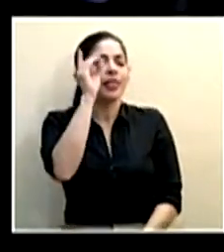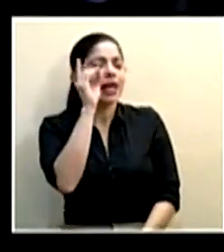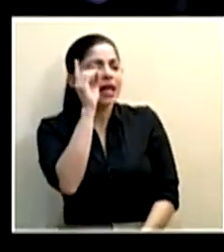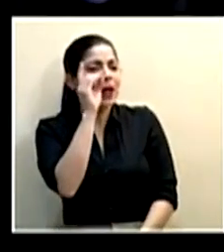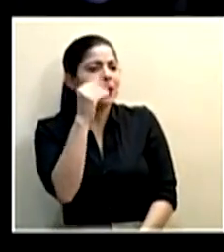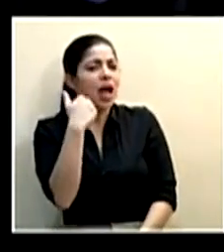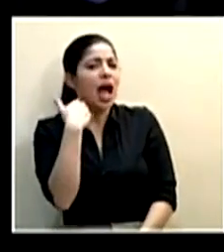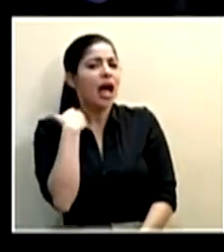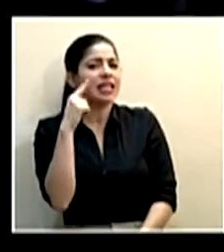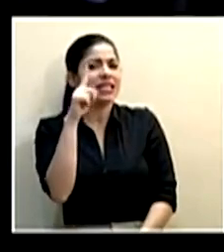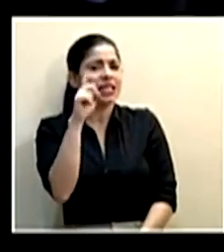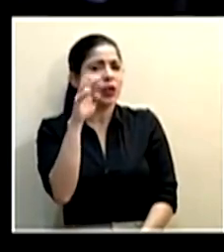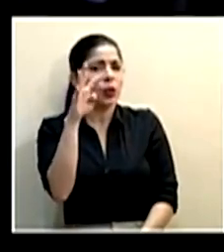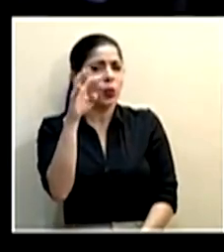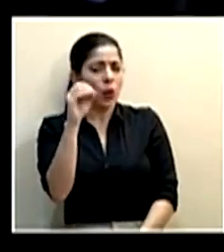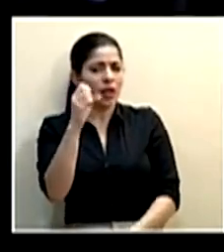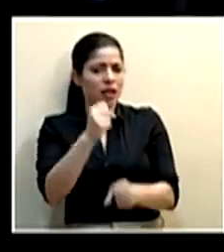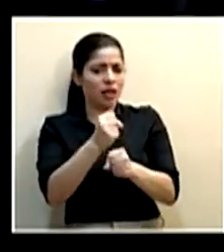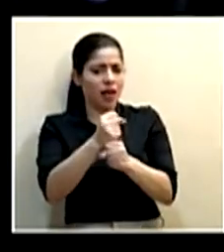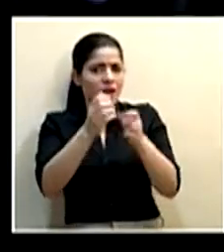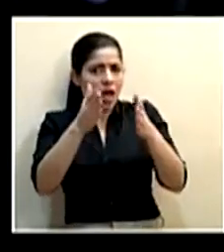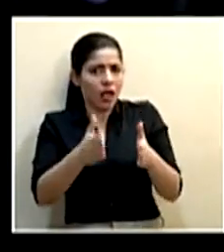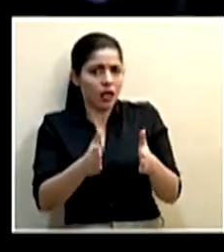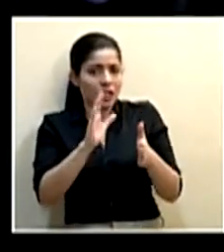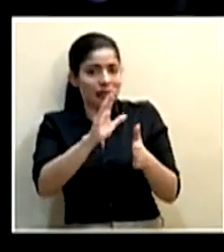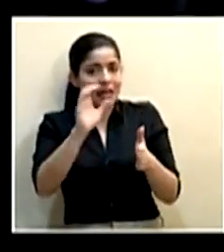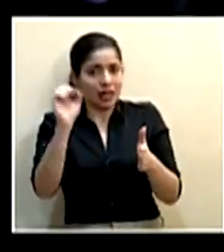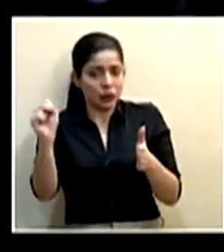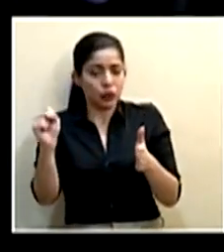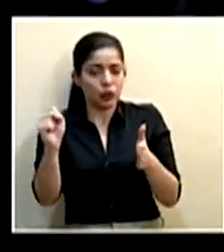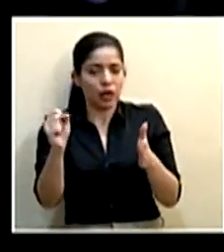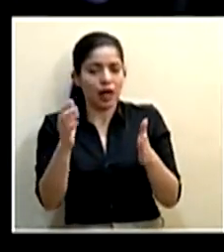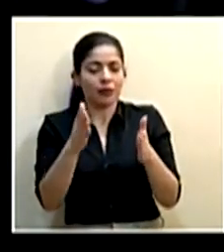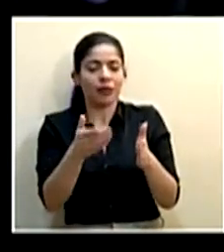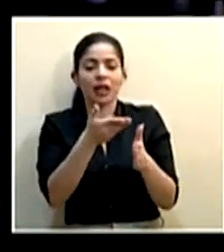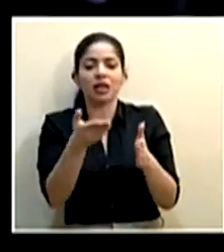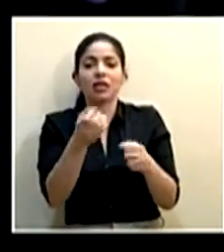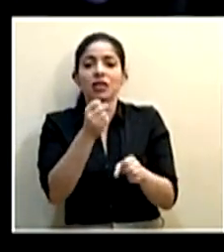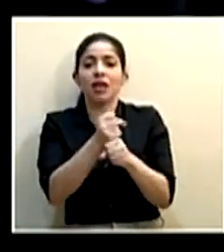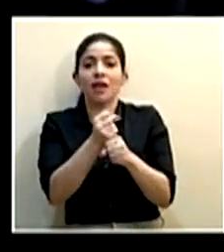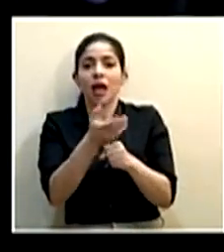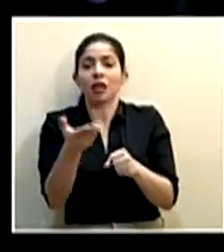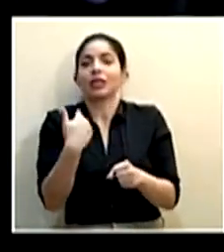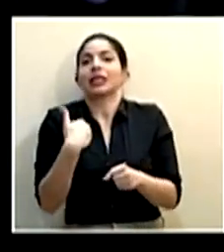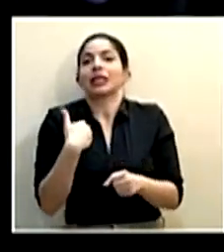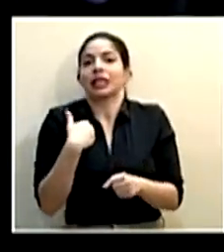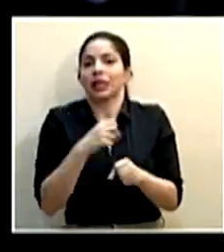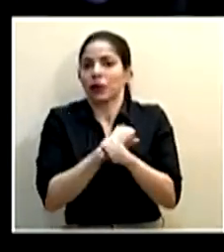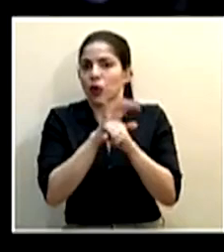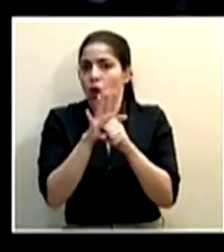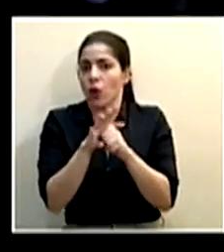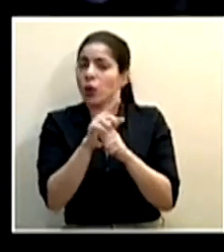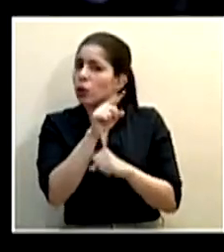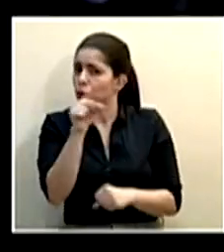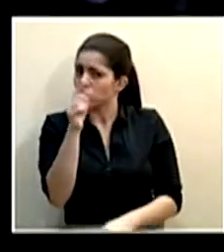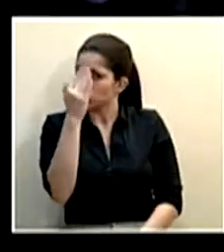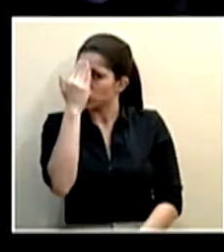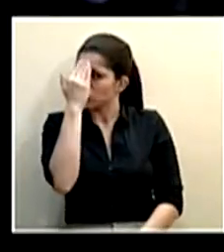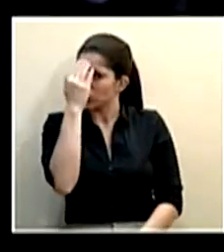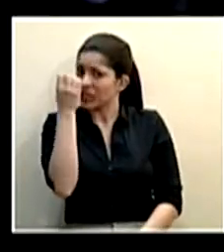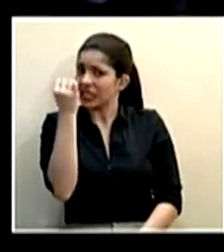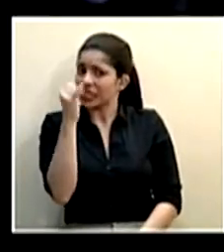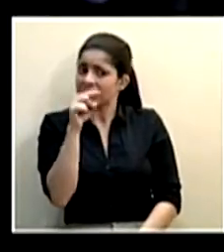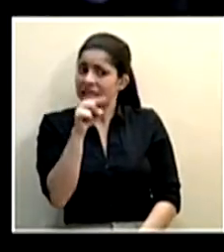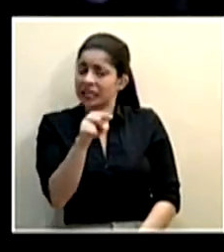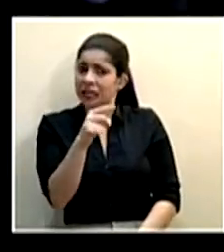Hay 140 funcionarios de la Caja Costarricense de Seguro Social con COVID. ¿Saben ustedes si esto